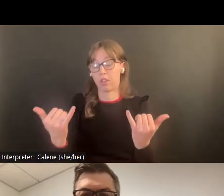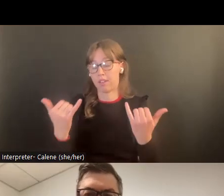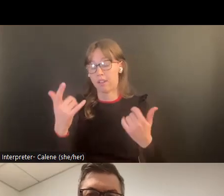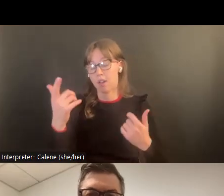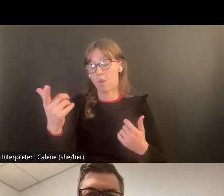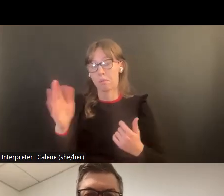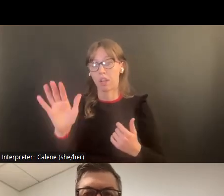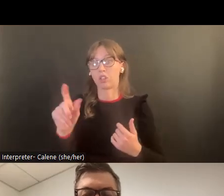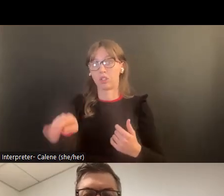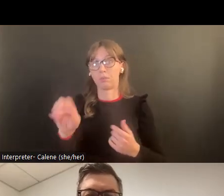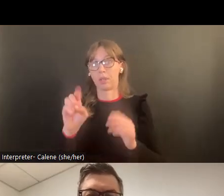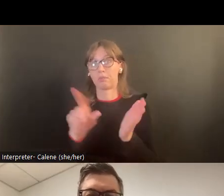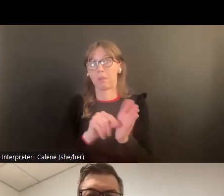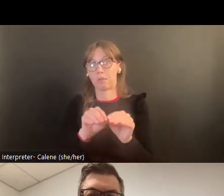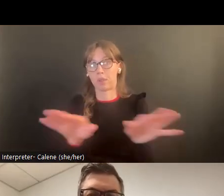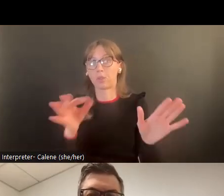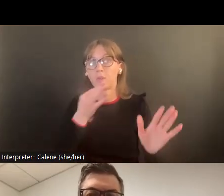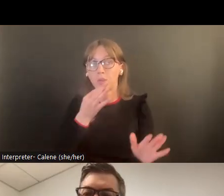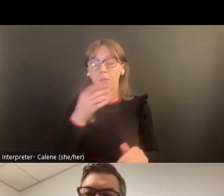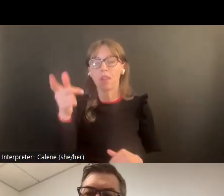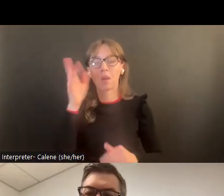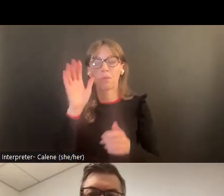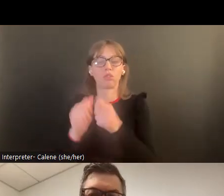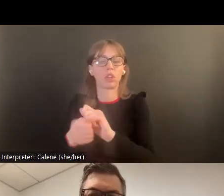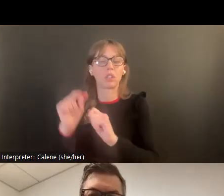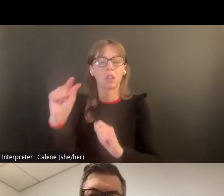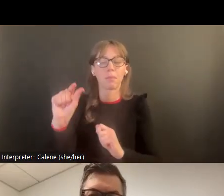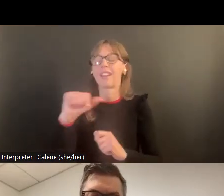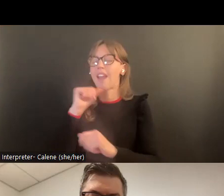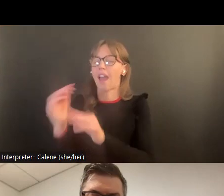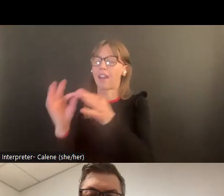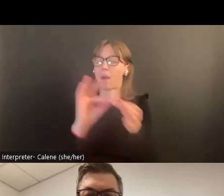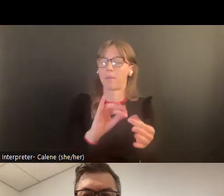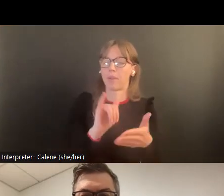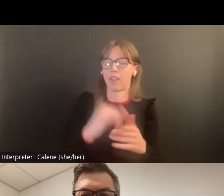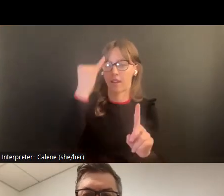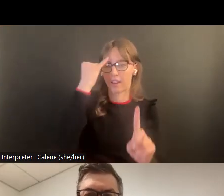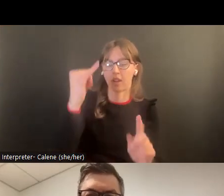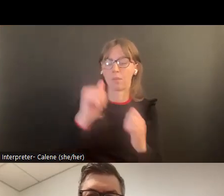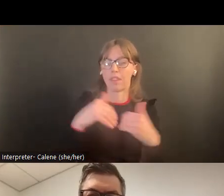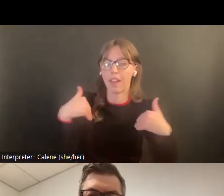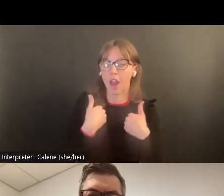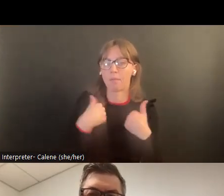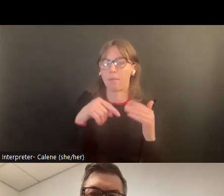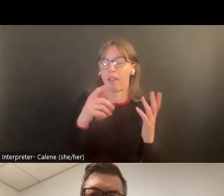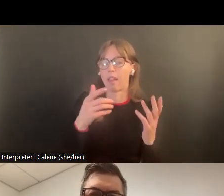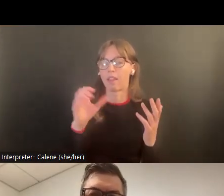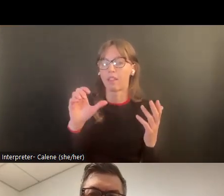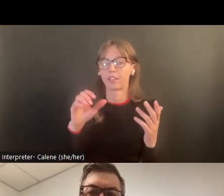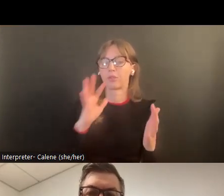sería el perpetrador en cuanto a relación a abuso de animales, pero puede ser que